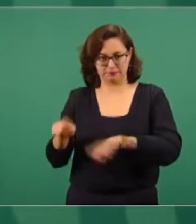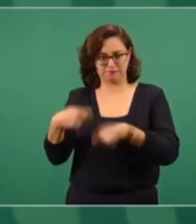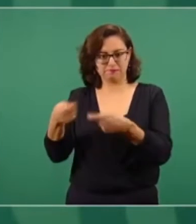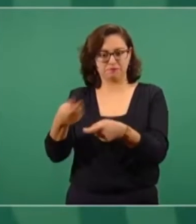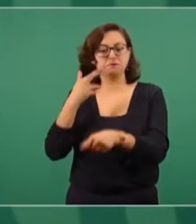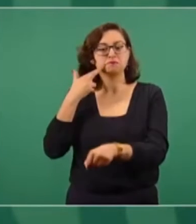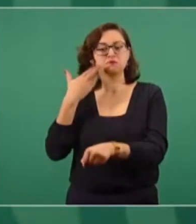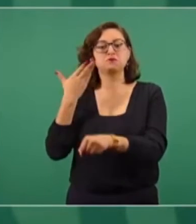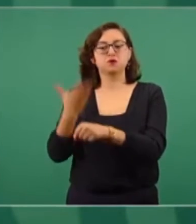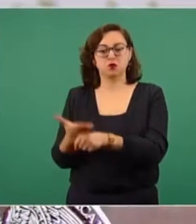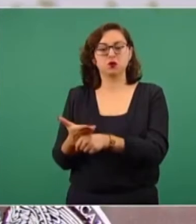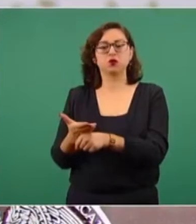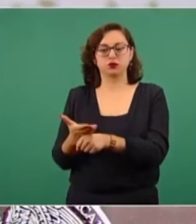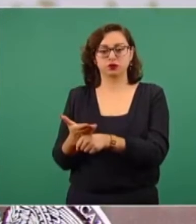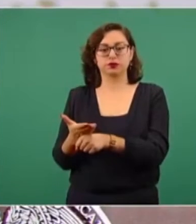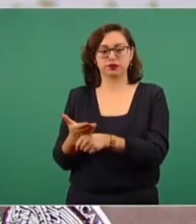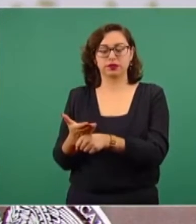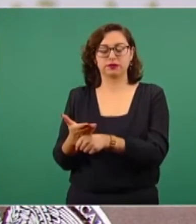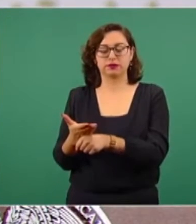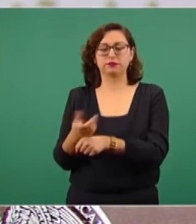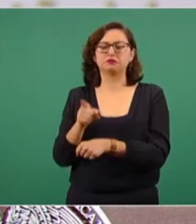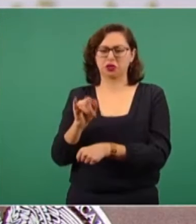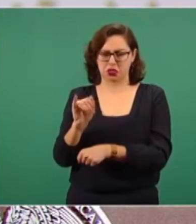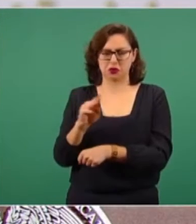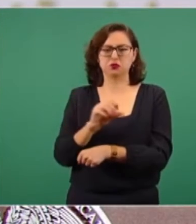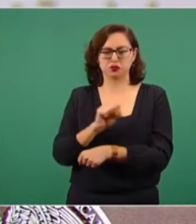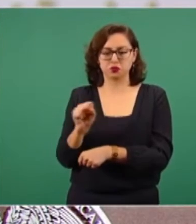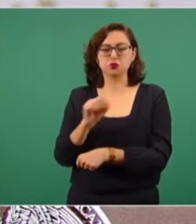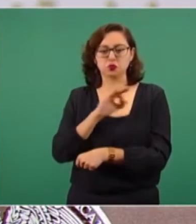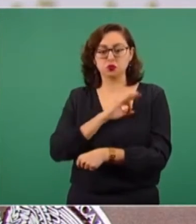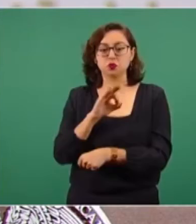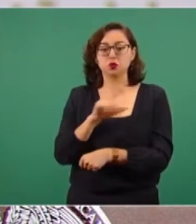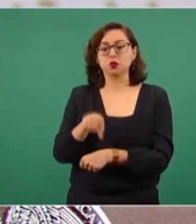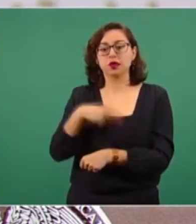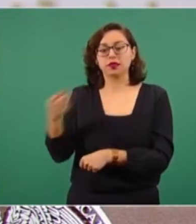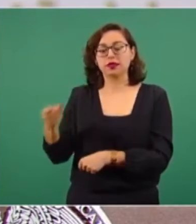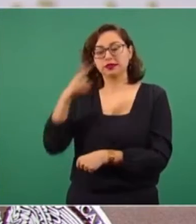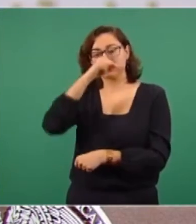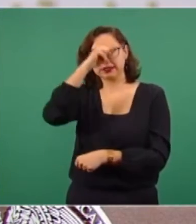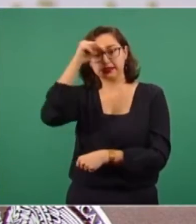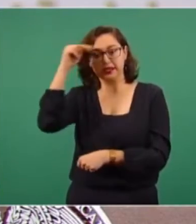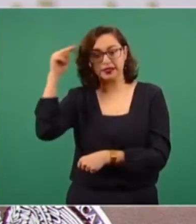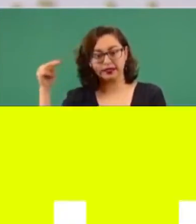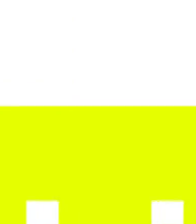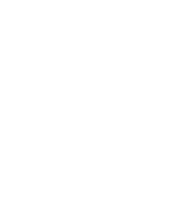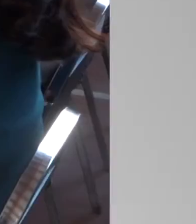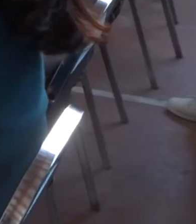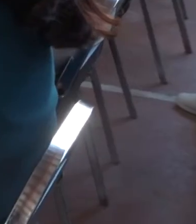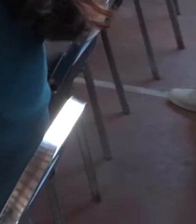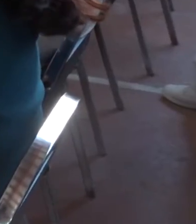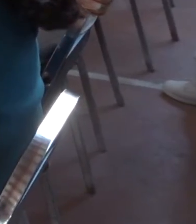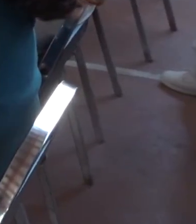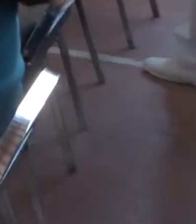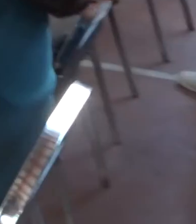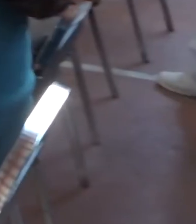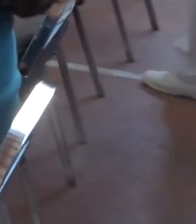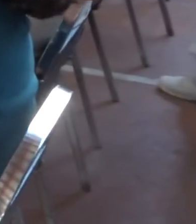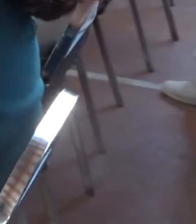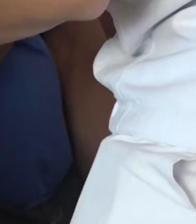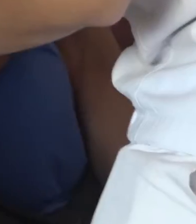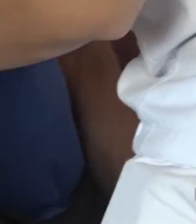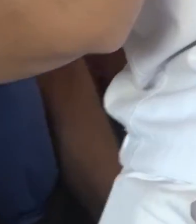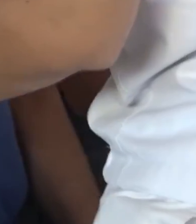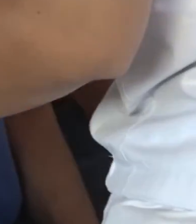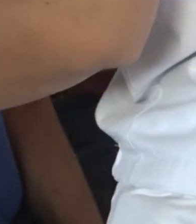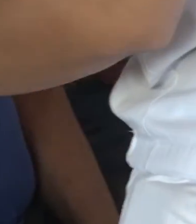siendo una institución de salud, directamente tiene esa capacidad, y en el caso de Nayarit, será el Issste. Según informó este lunes,